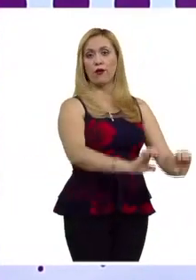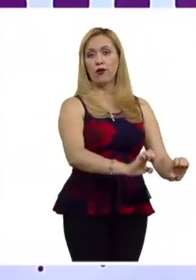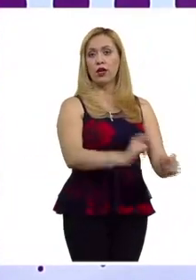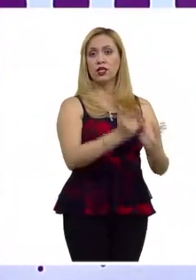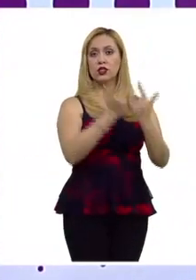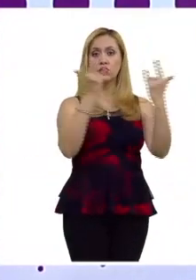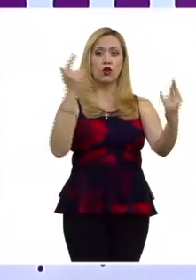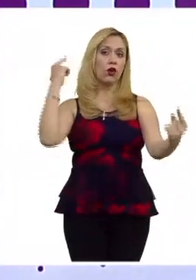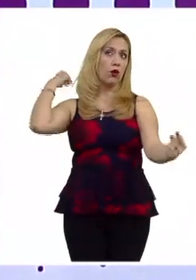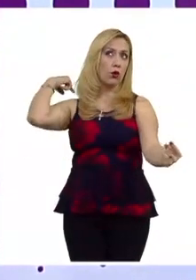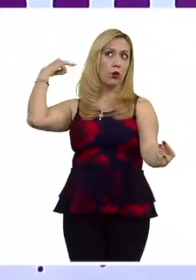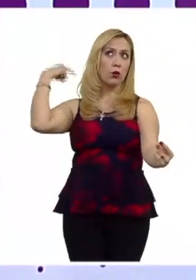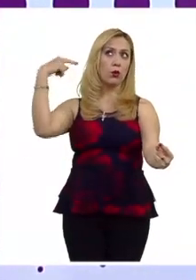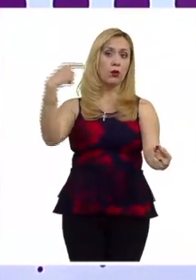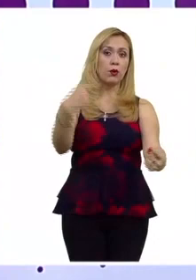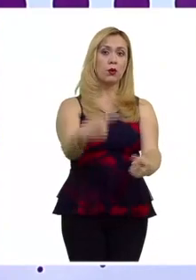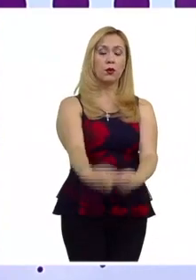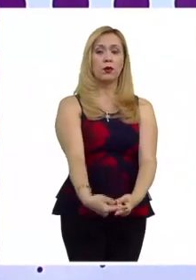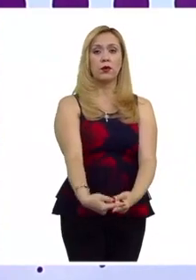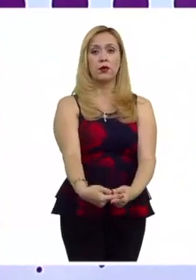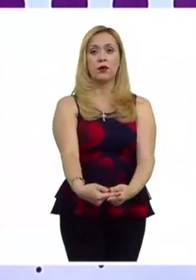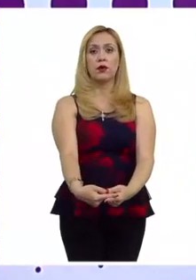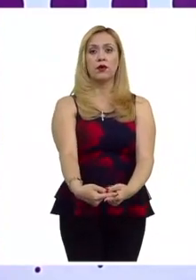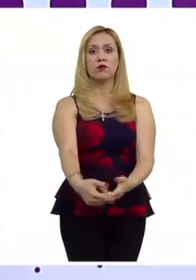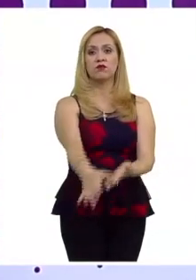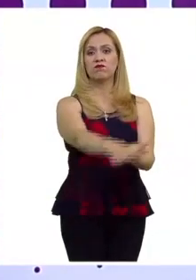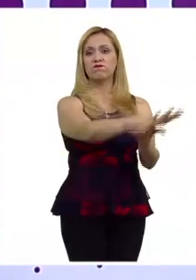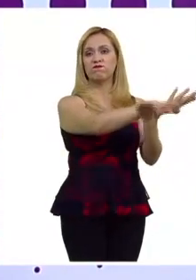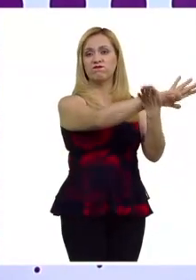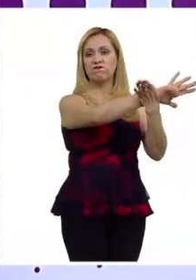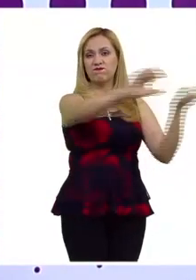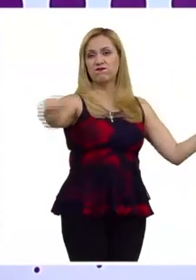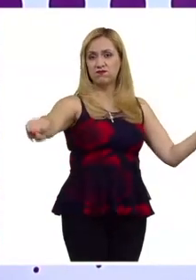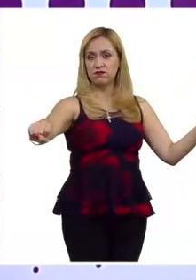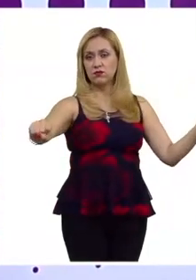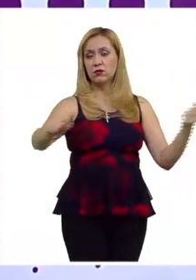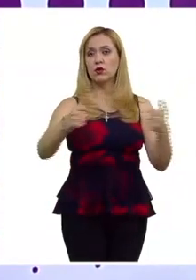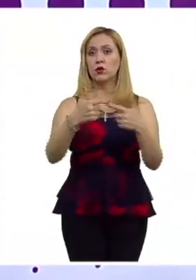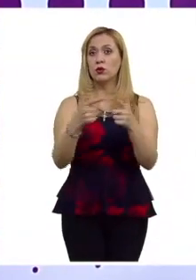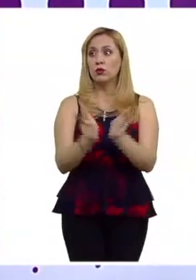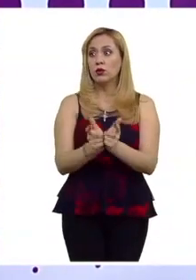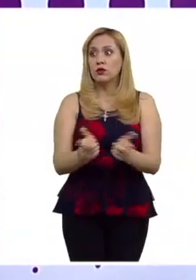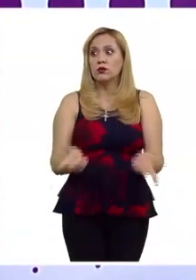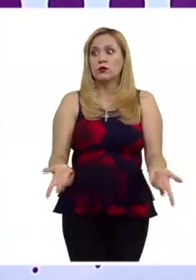encaminado a la destrucción o eliminación de un grupo